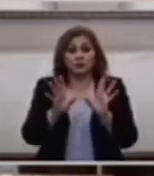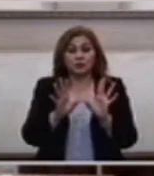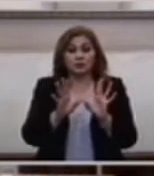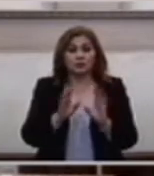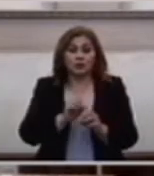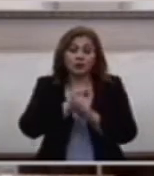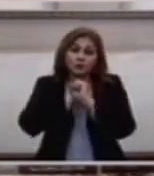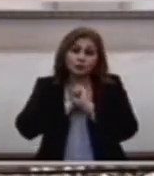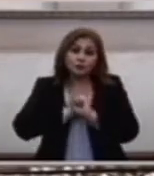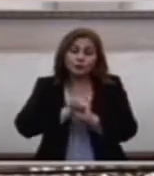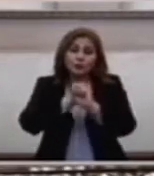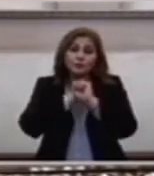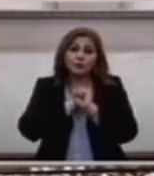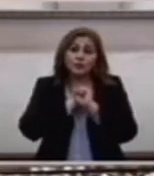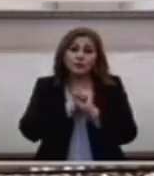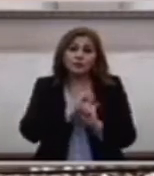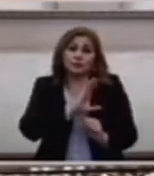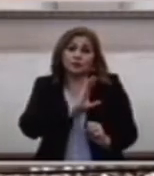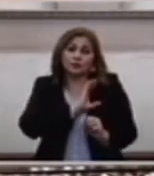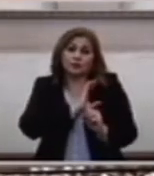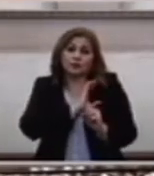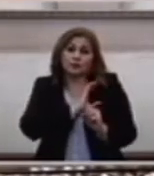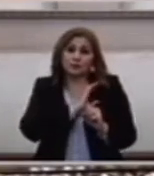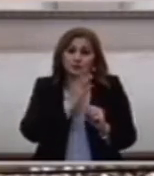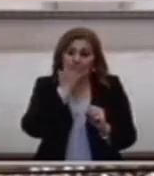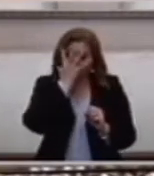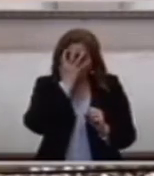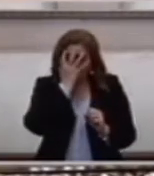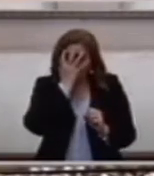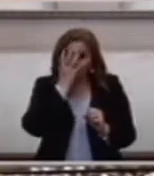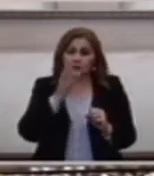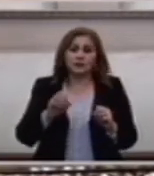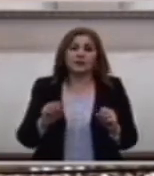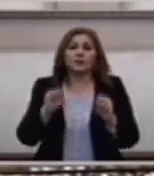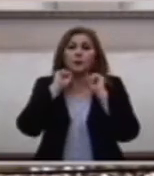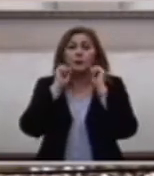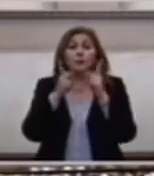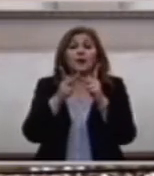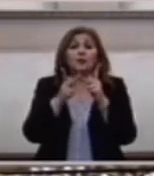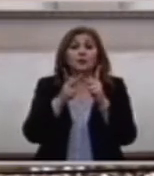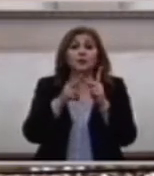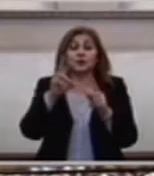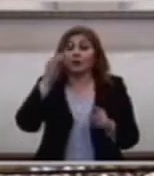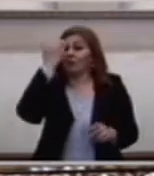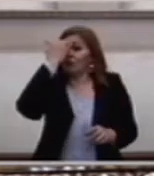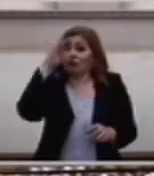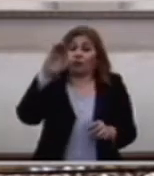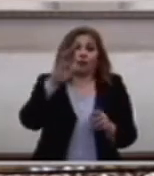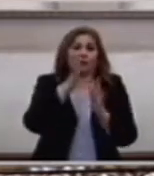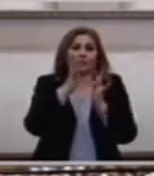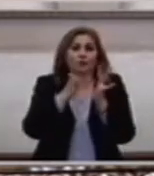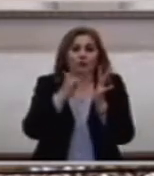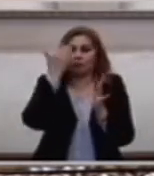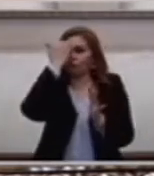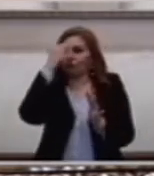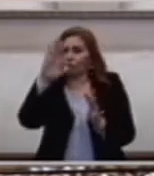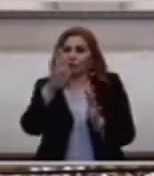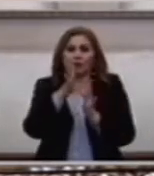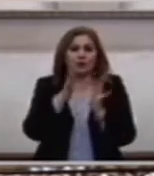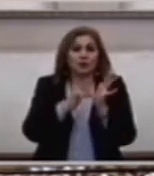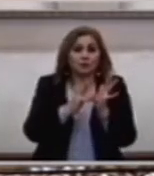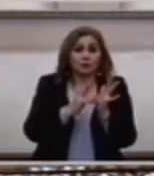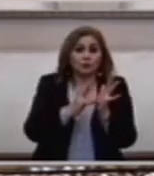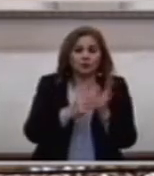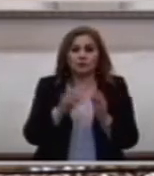Pedro Cuando después Cuando haber negado A Jesús Y él Pasa delante De él